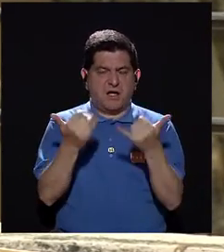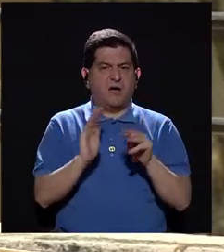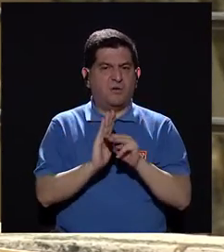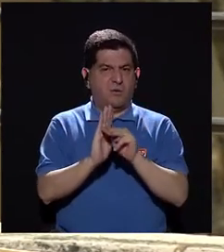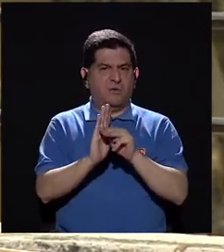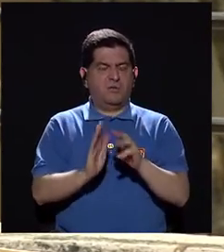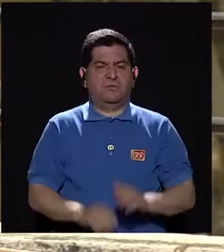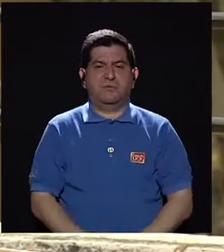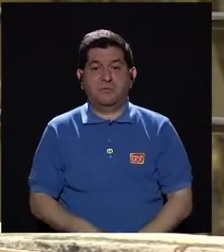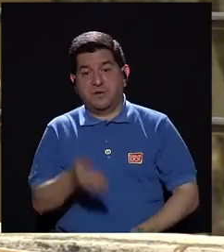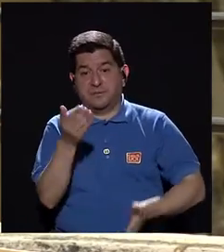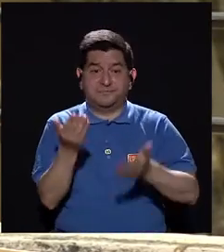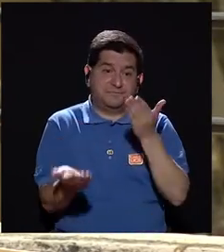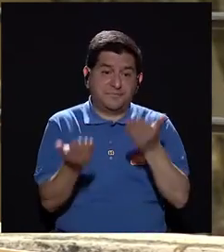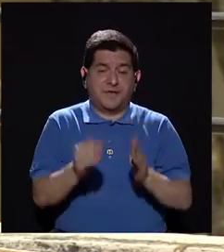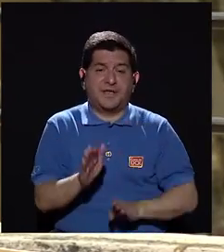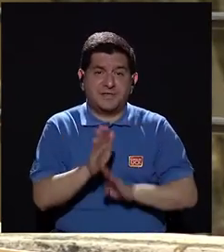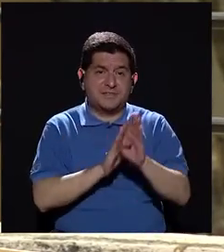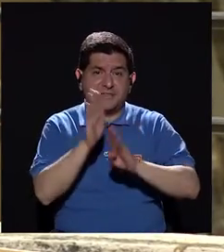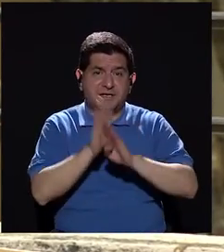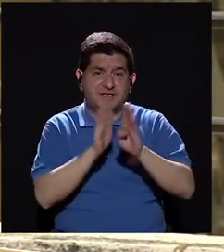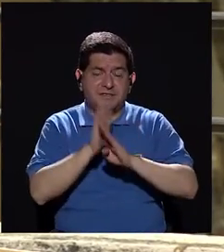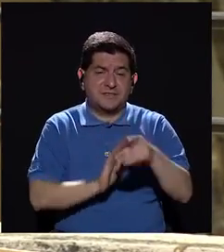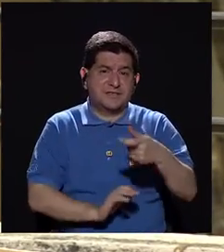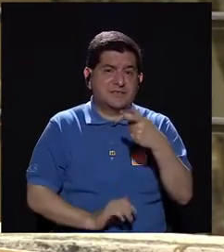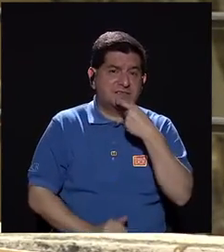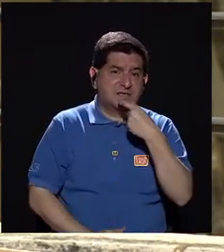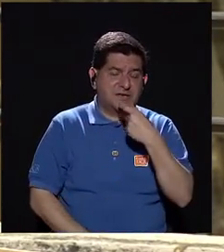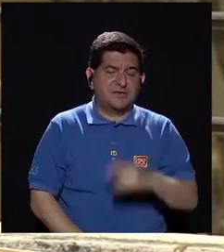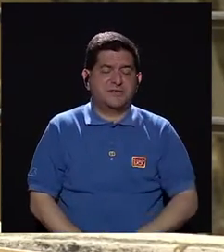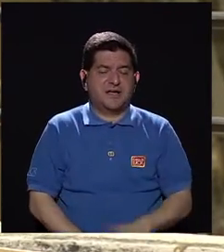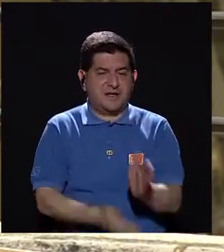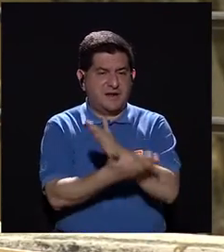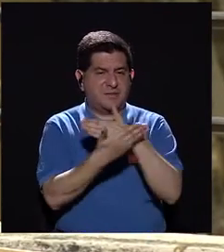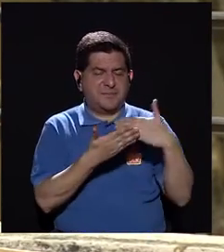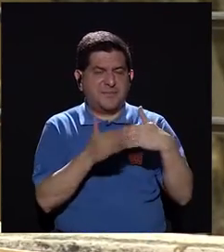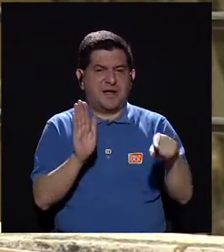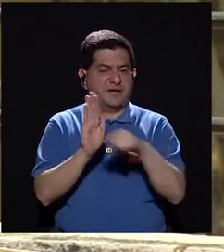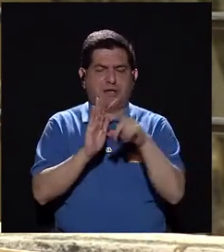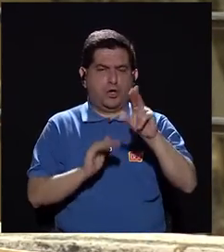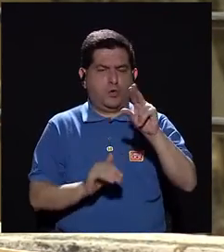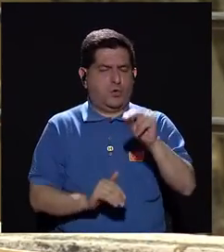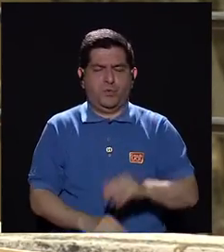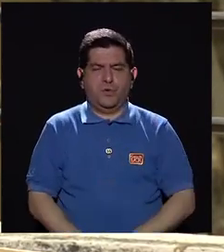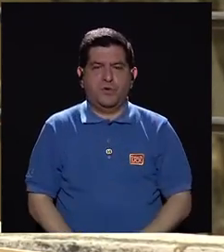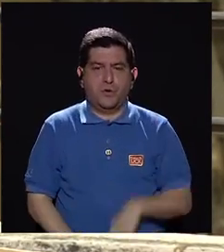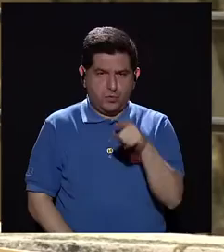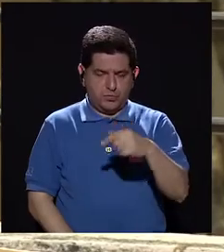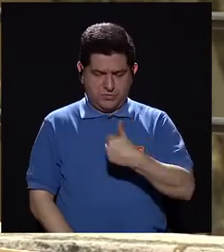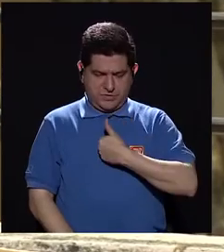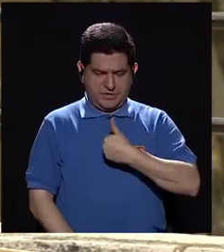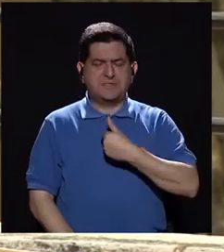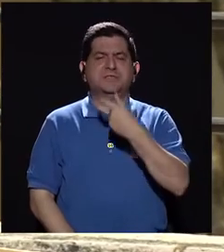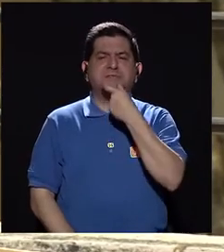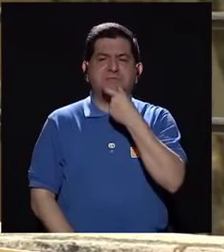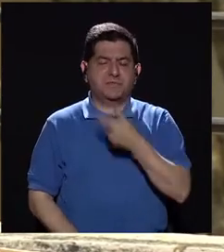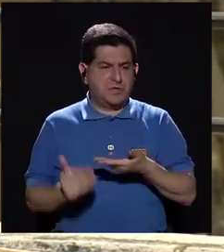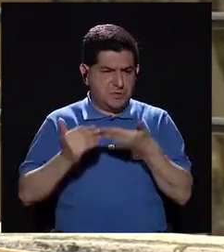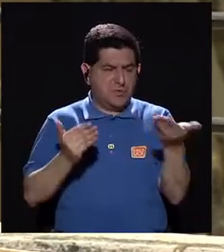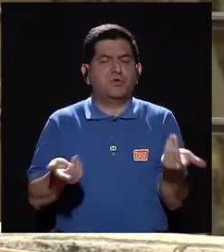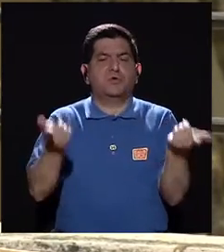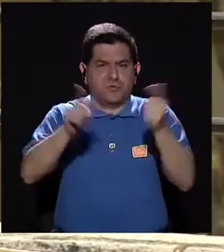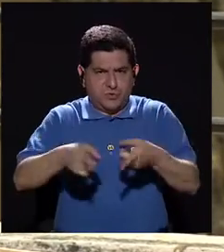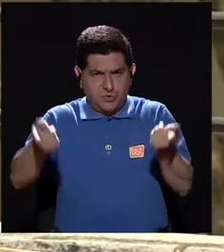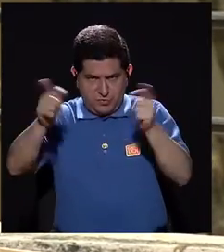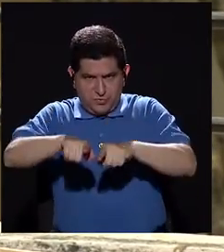podemos desarrollar la risa desde ese aspecto negativo. No. La propuesta es que usted se ría de usted mismo, que se